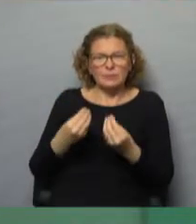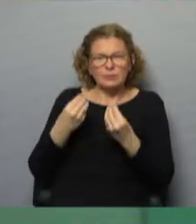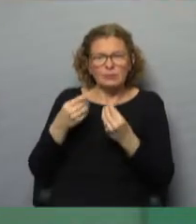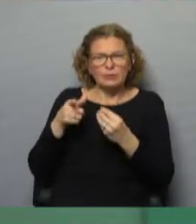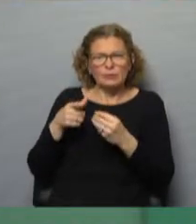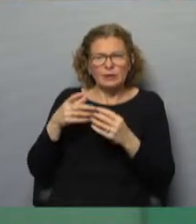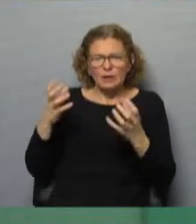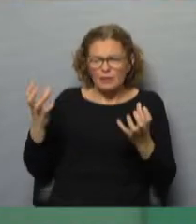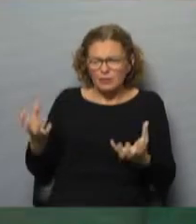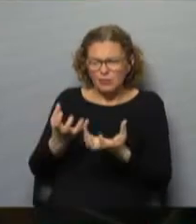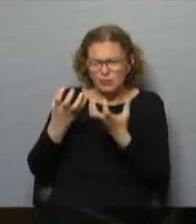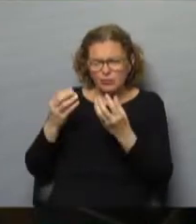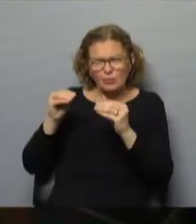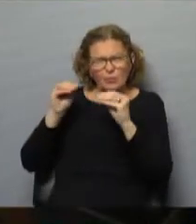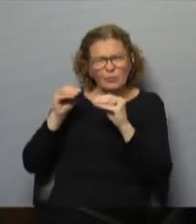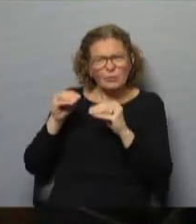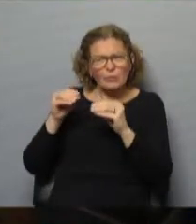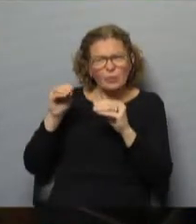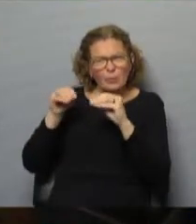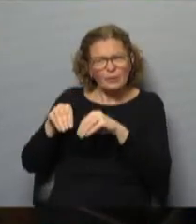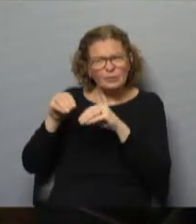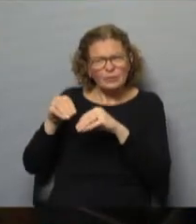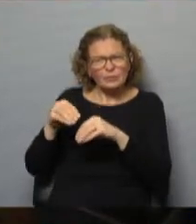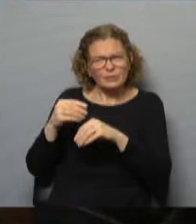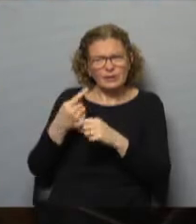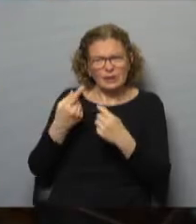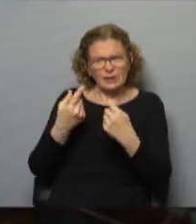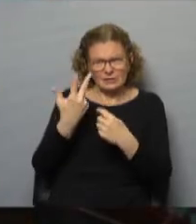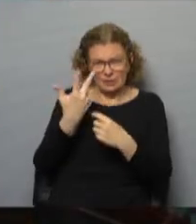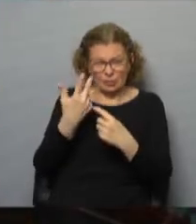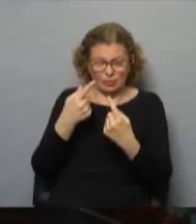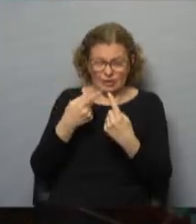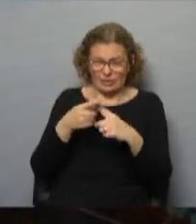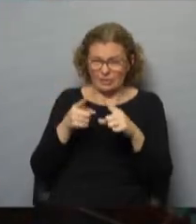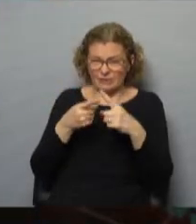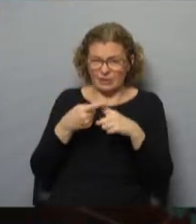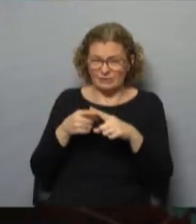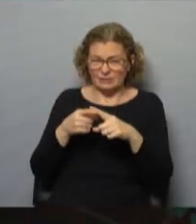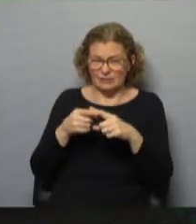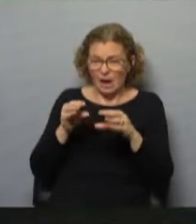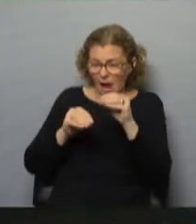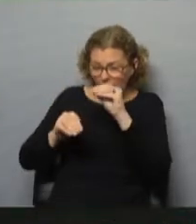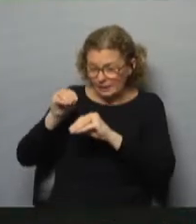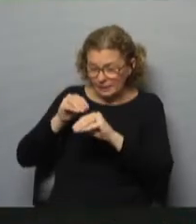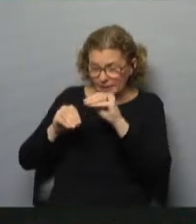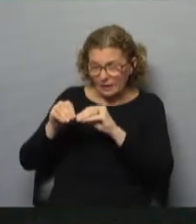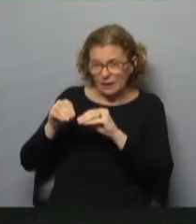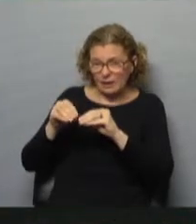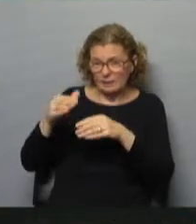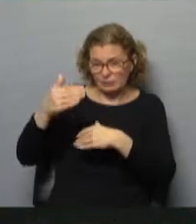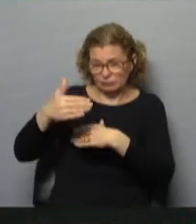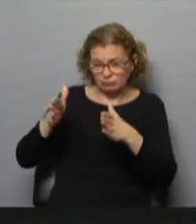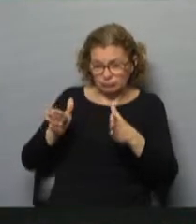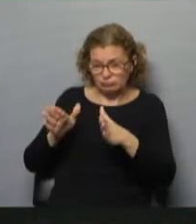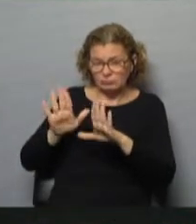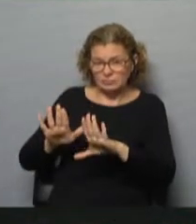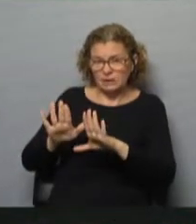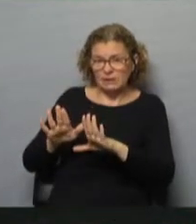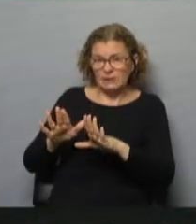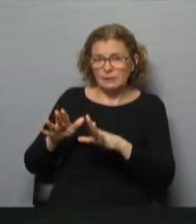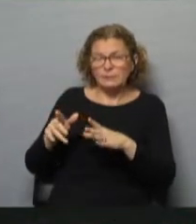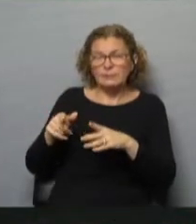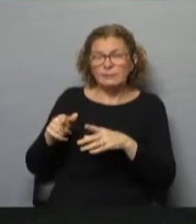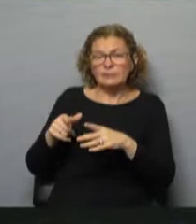que se vandaliza un contenedor? Bueno, hay tres cosas que pueden suceder. Se puede arreglar en el lugar, qué es lo que va a suceder con estos contenedores de Punta